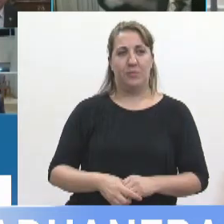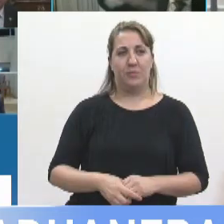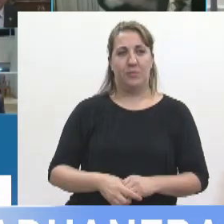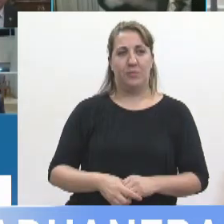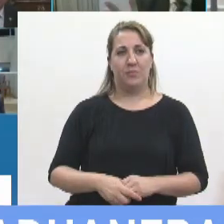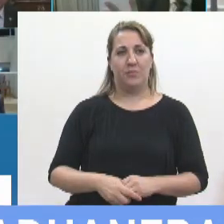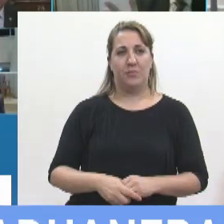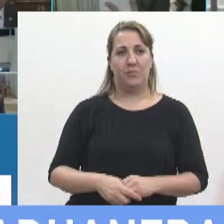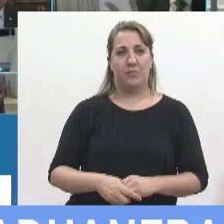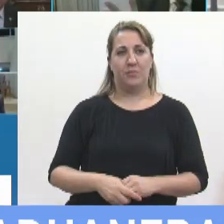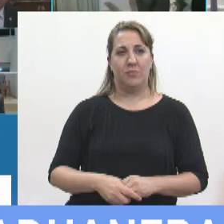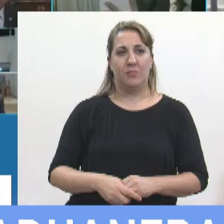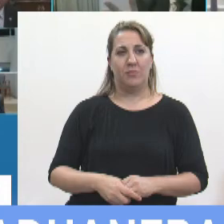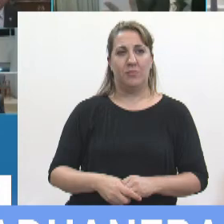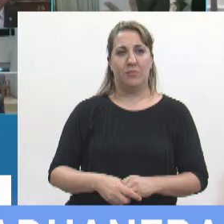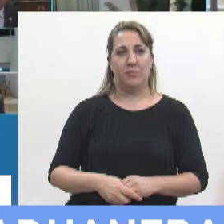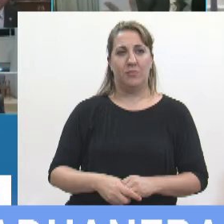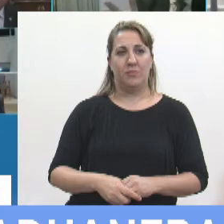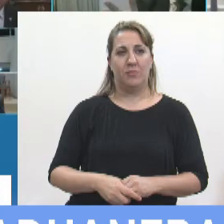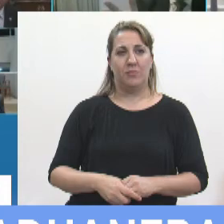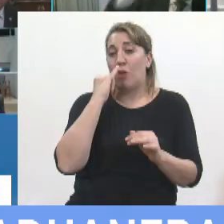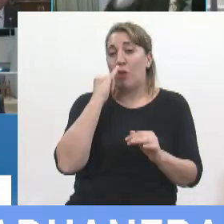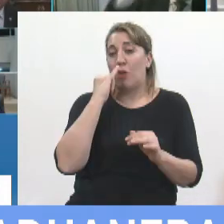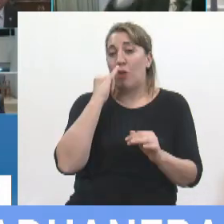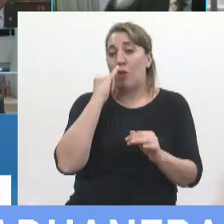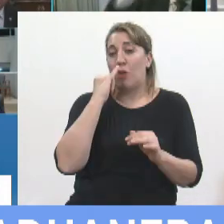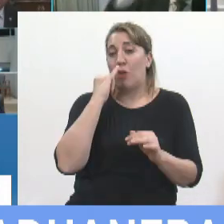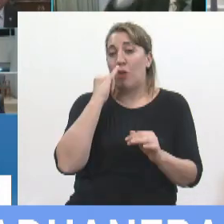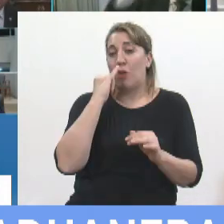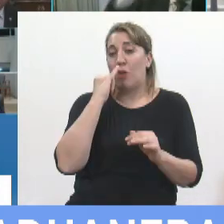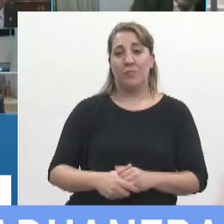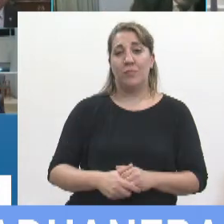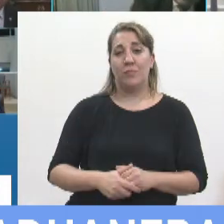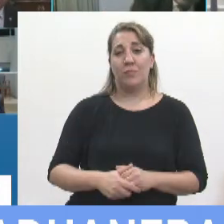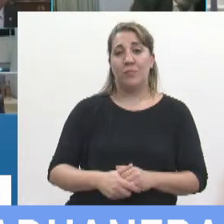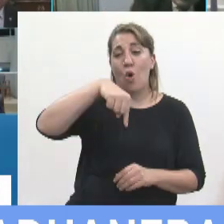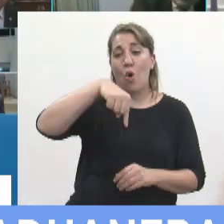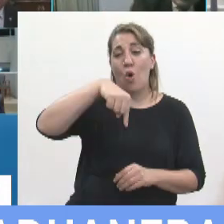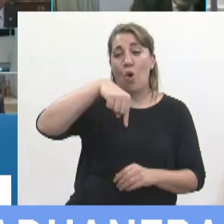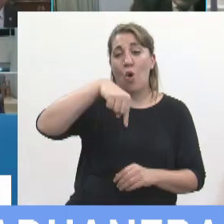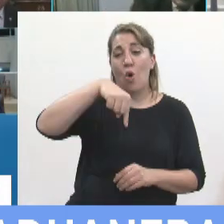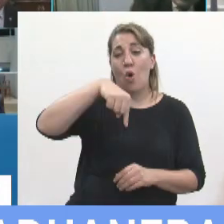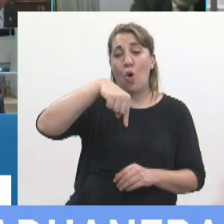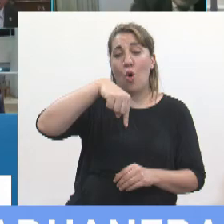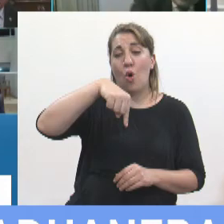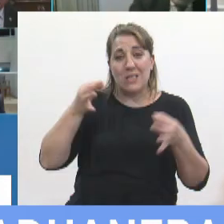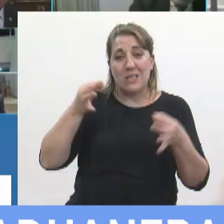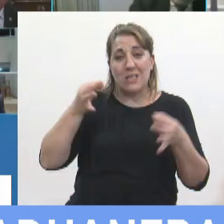y yo con esto señor presidente que me está mirando hoy la justicia